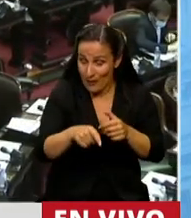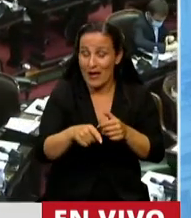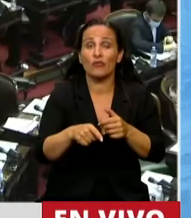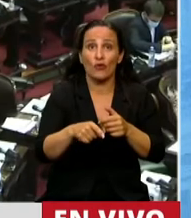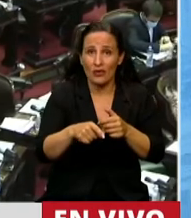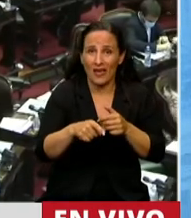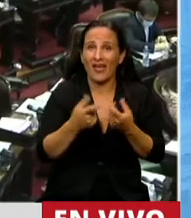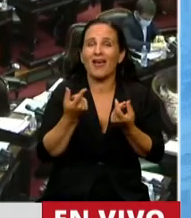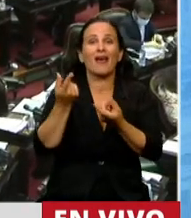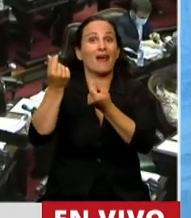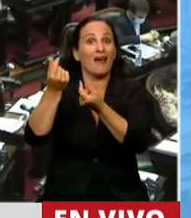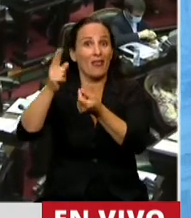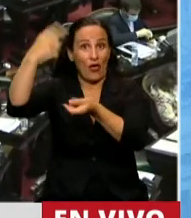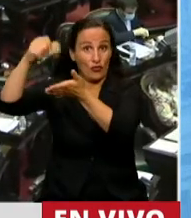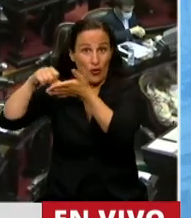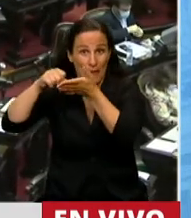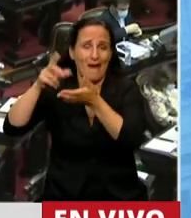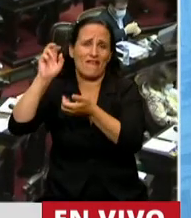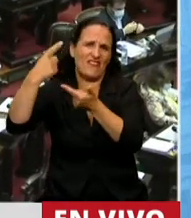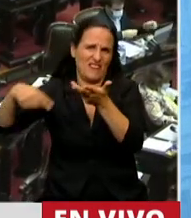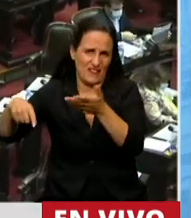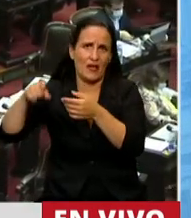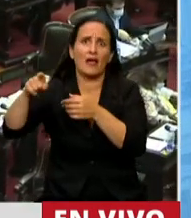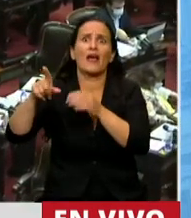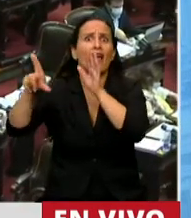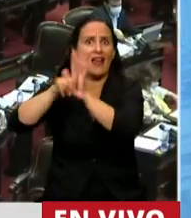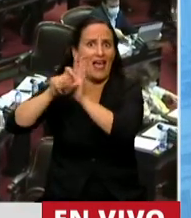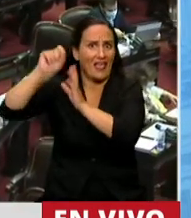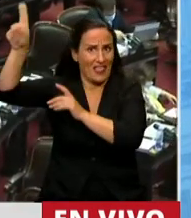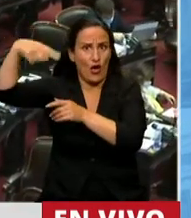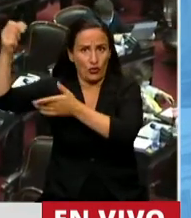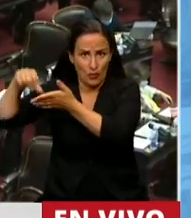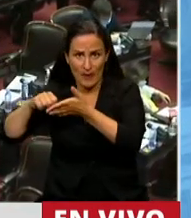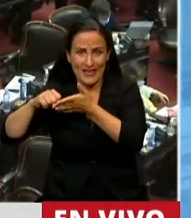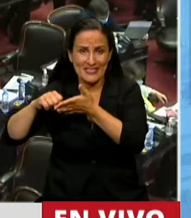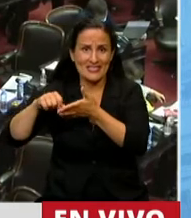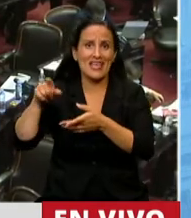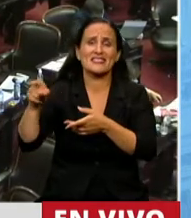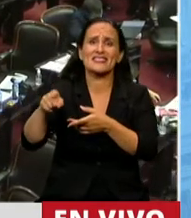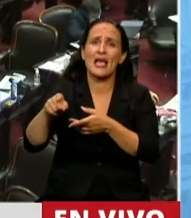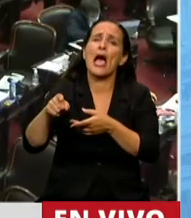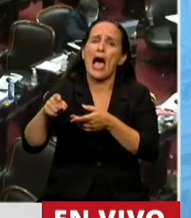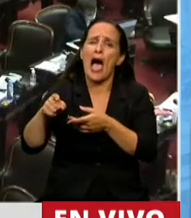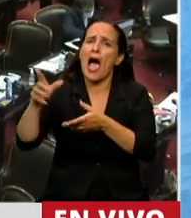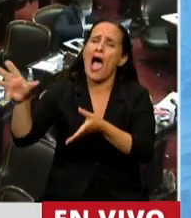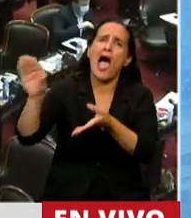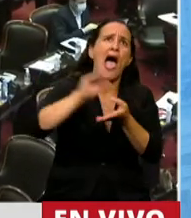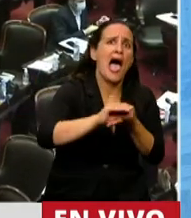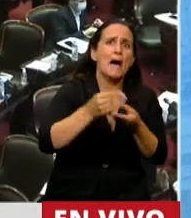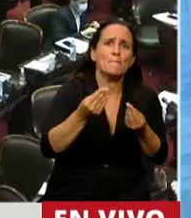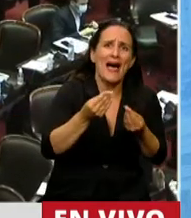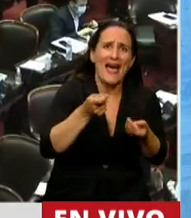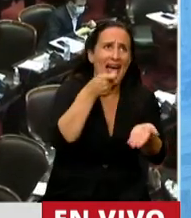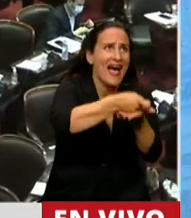financiaciones en moneda extranjera emitidas bajo legislación extranjera no sean utilizadas para financiar gastos primarios